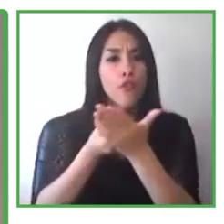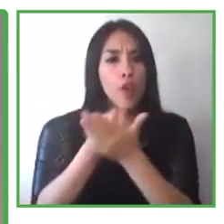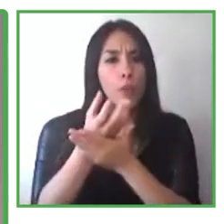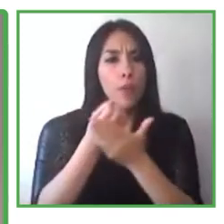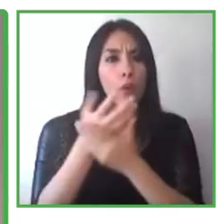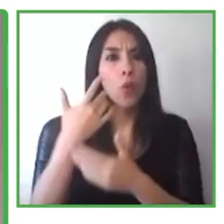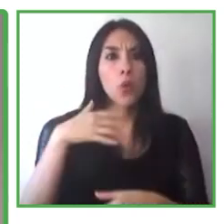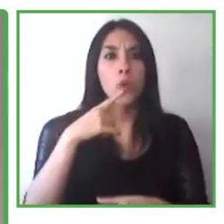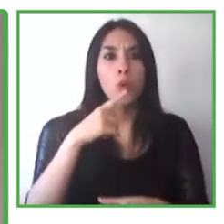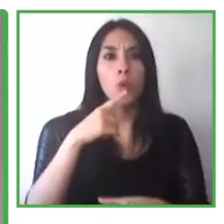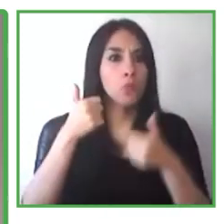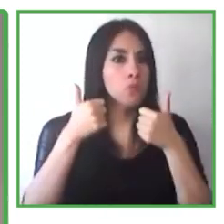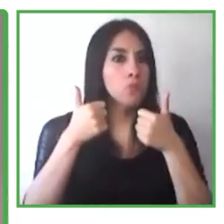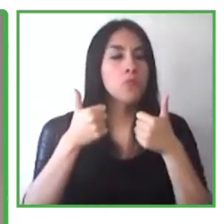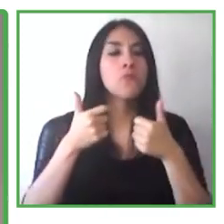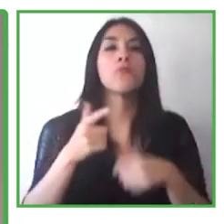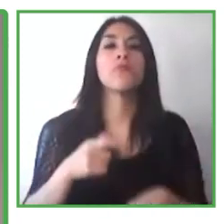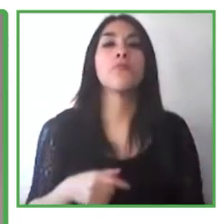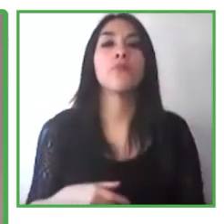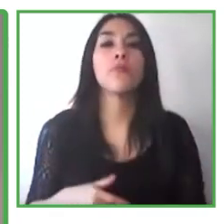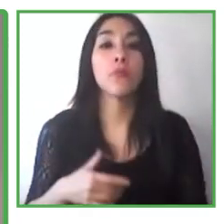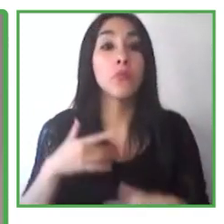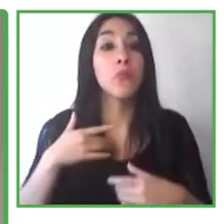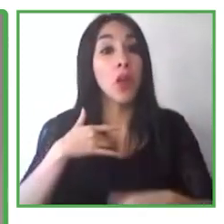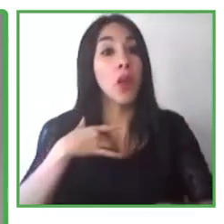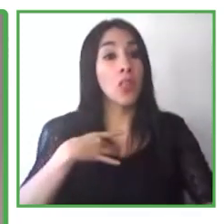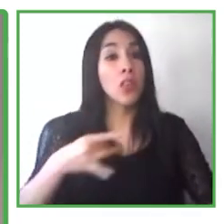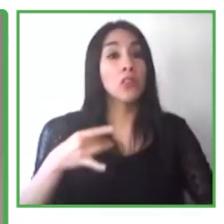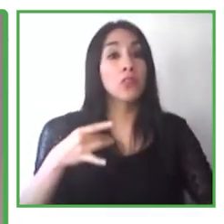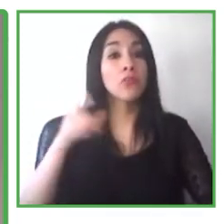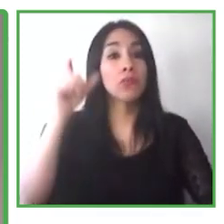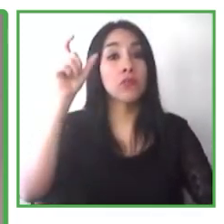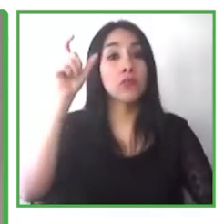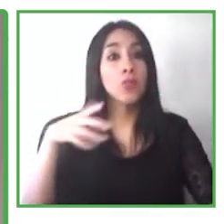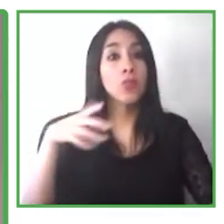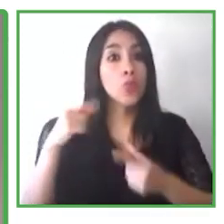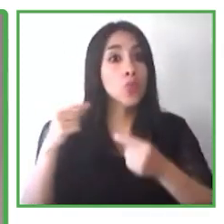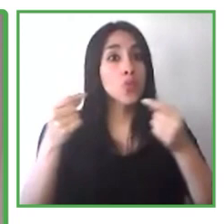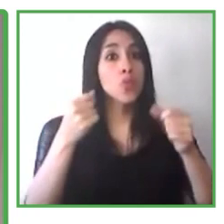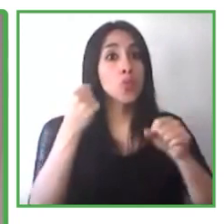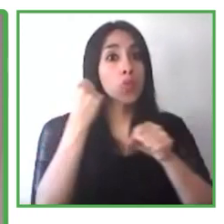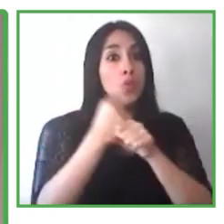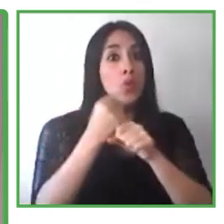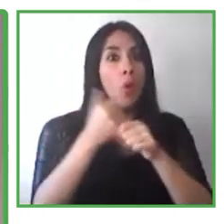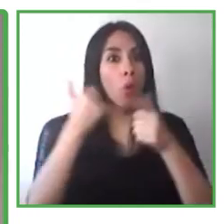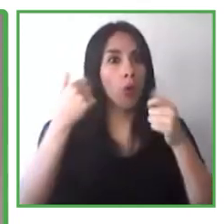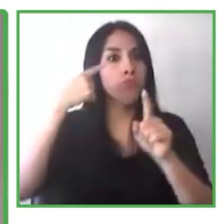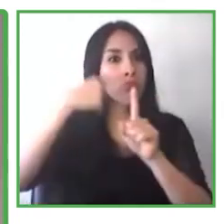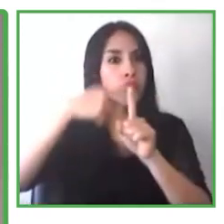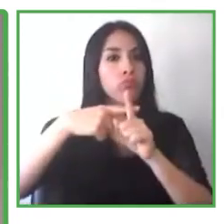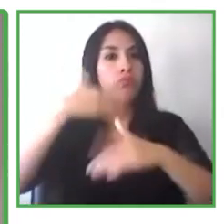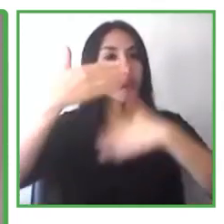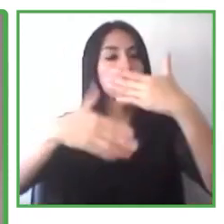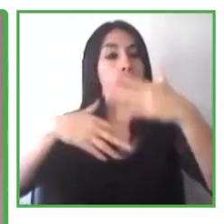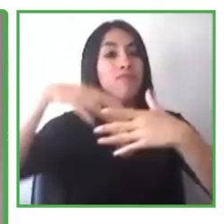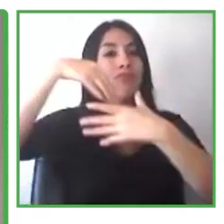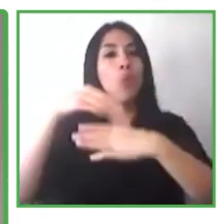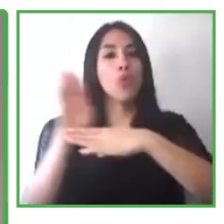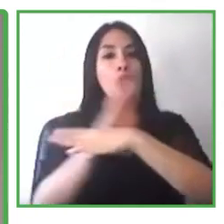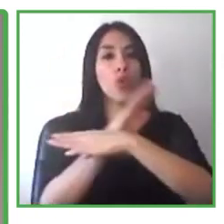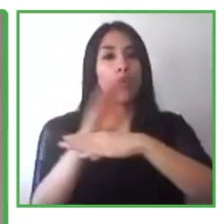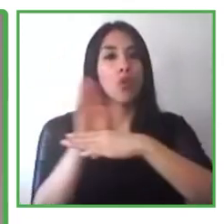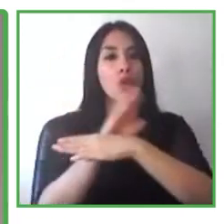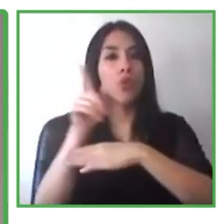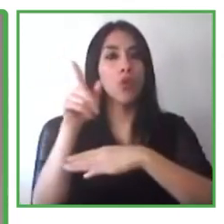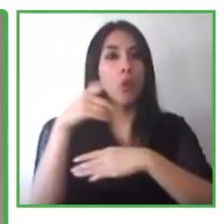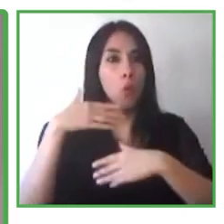grandes cosas que están haciendo en Microsoft, es realmente algo que nos muestra que tienen líderes globales y apreciamos mucho lo que estamos